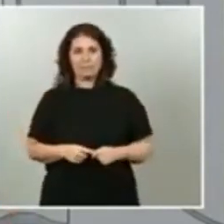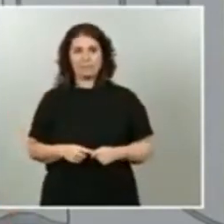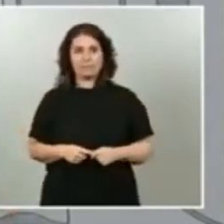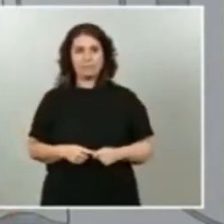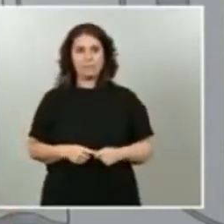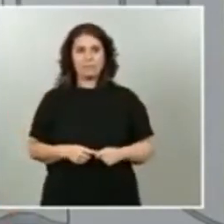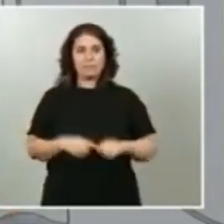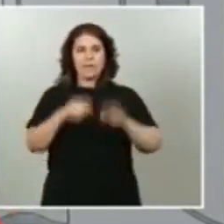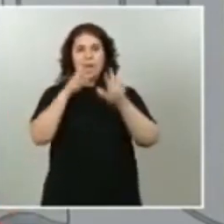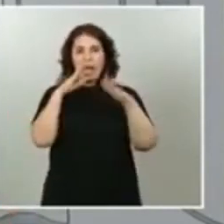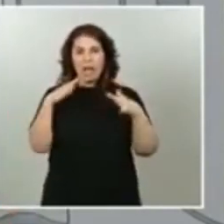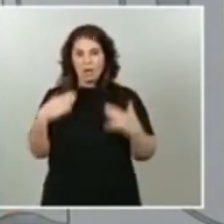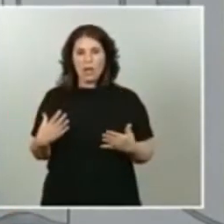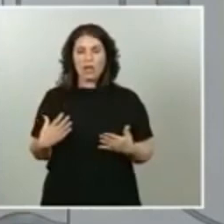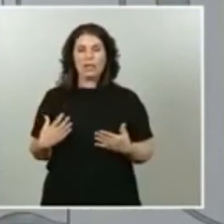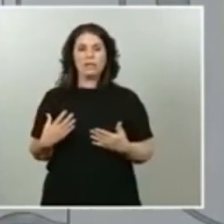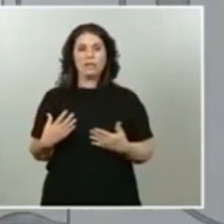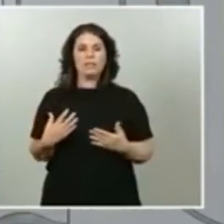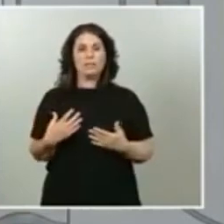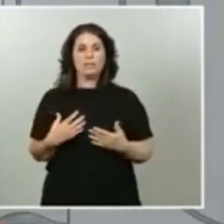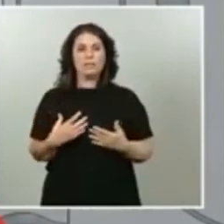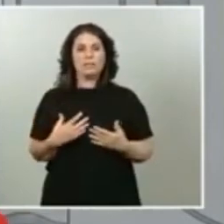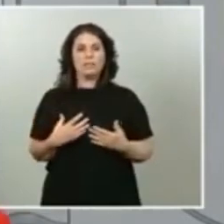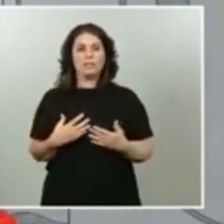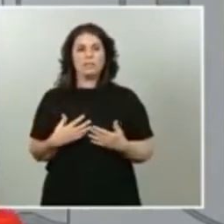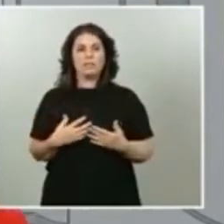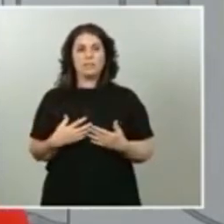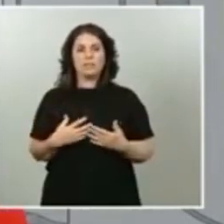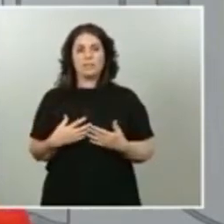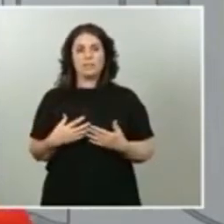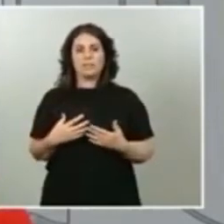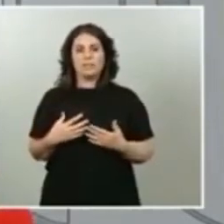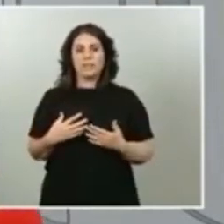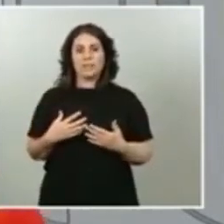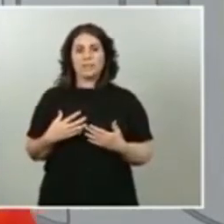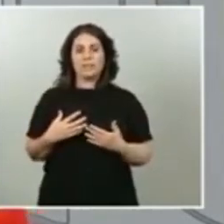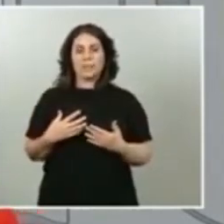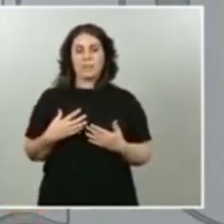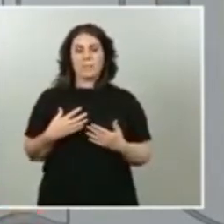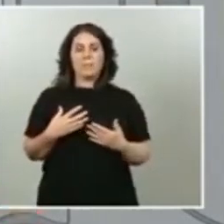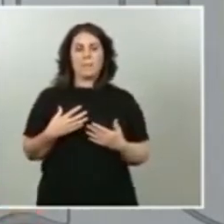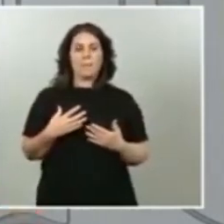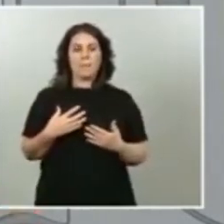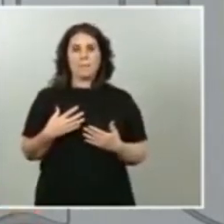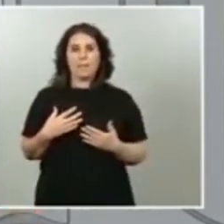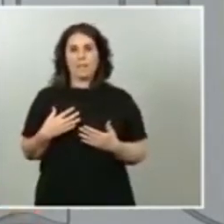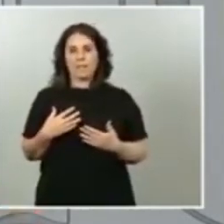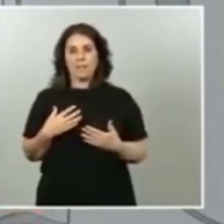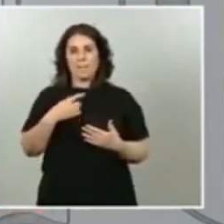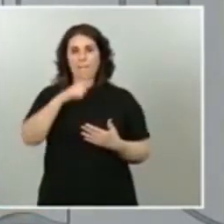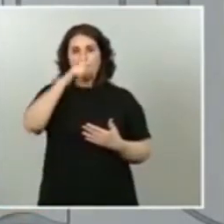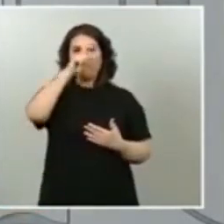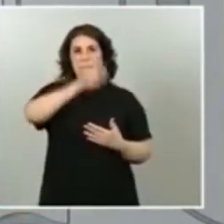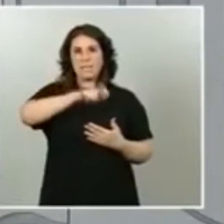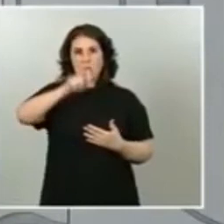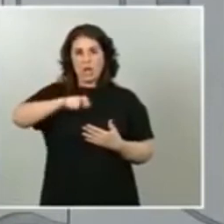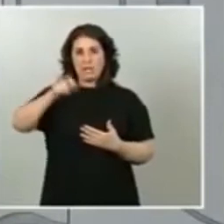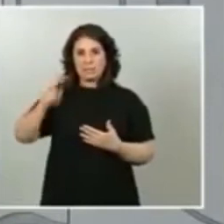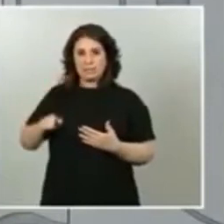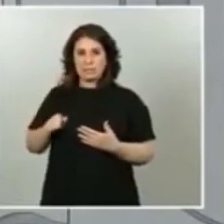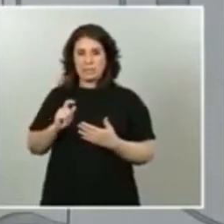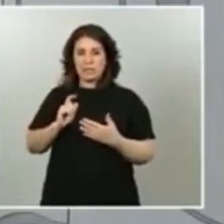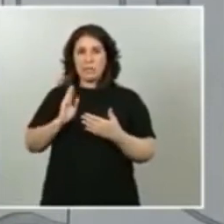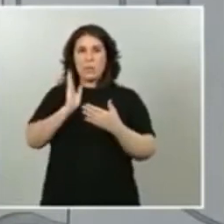reciprocidad con la que nos hemos dotado a la hora de producir los intercambios de personas de viajeros